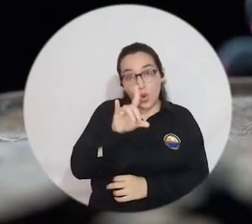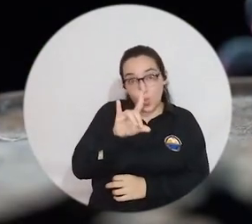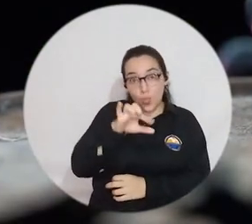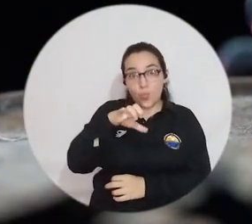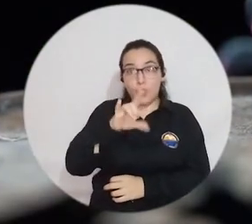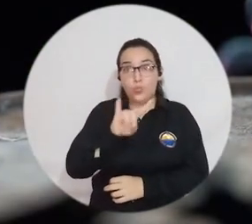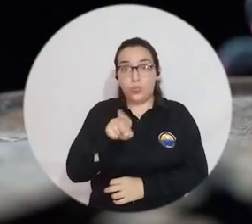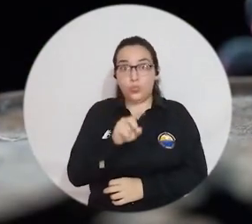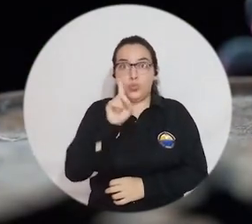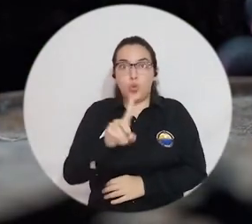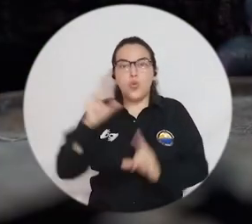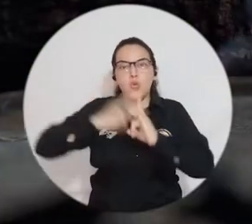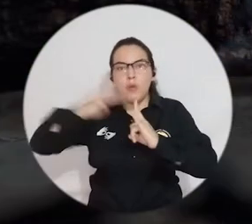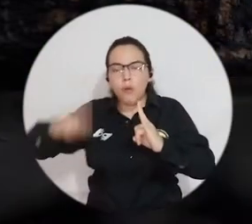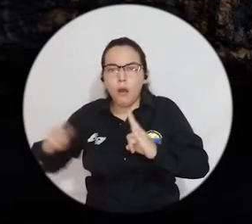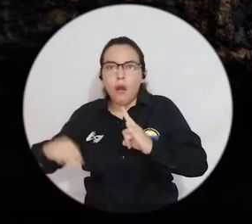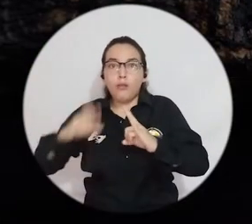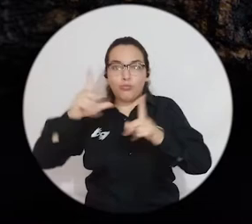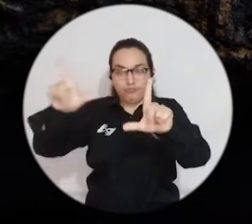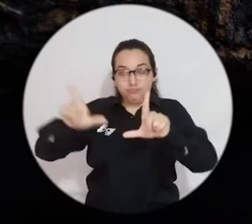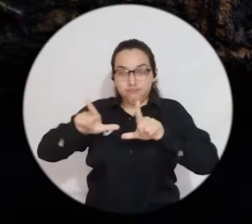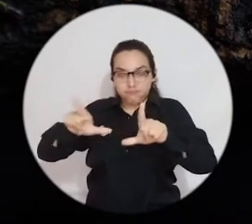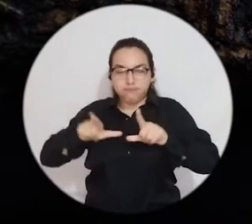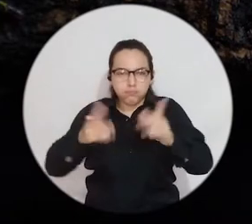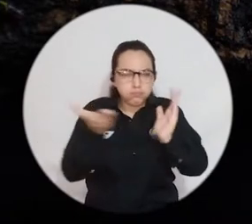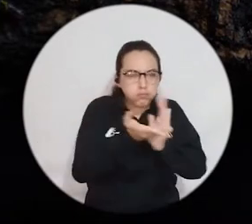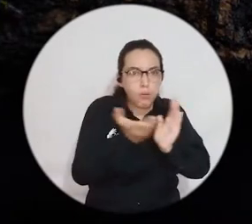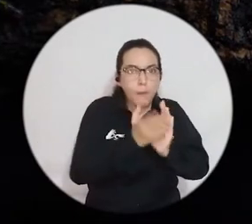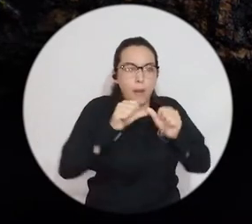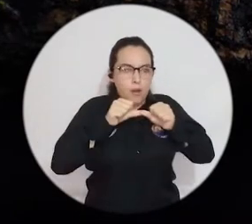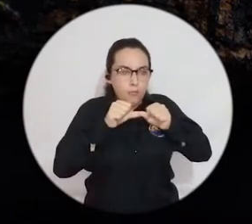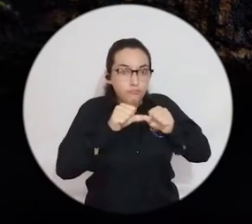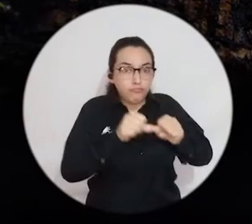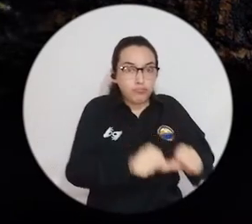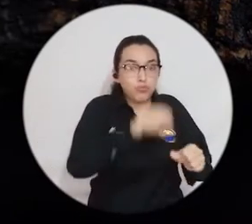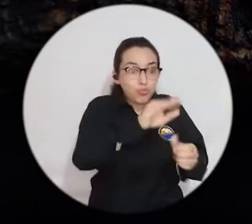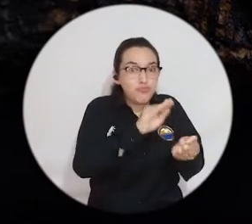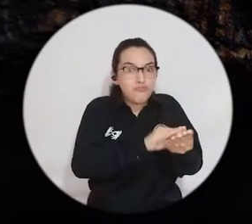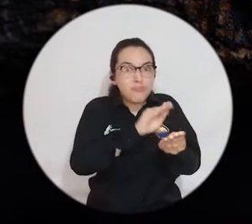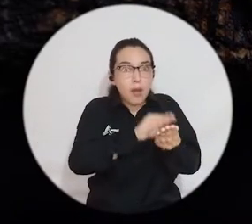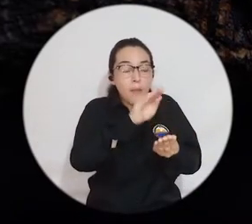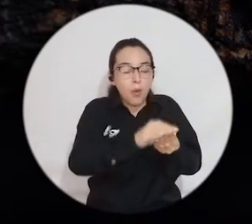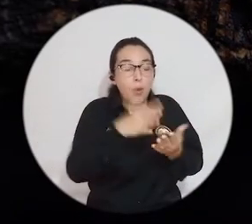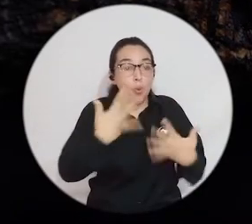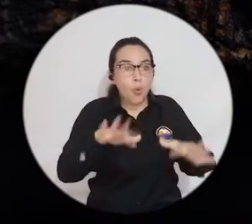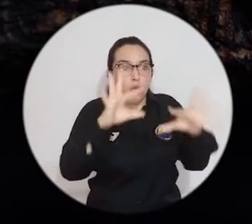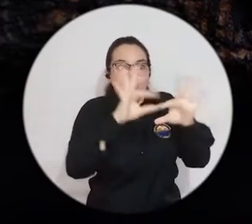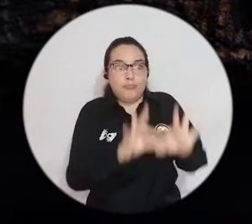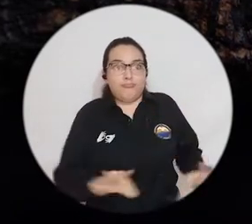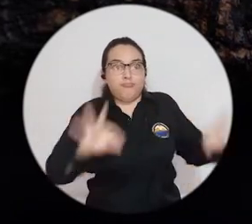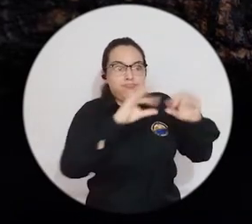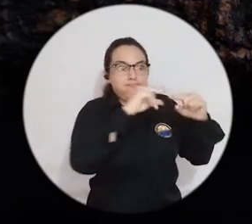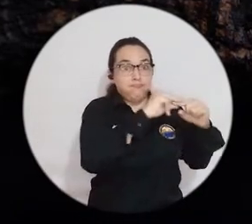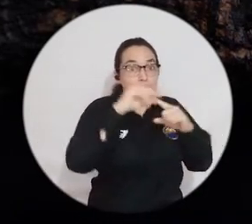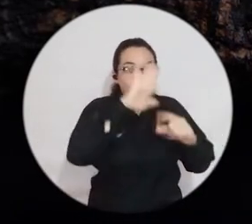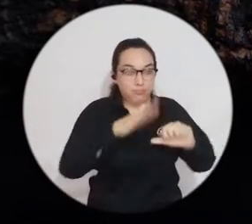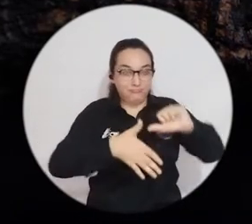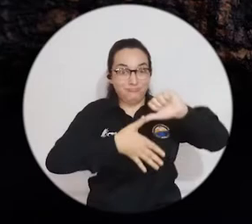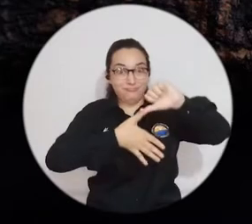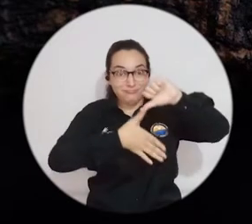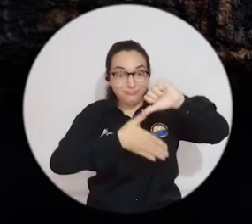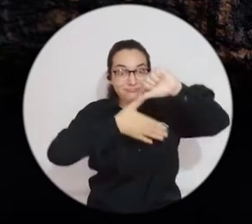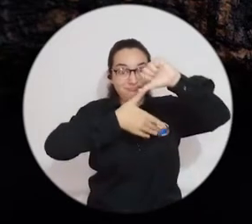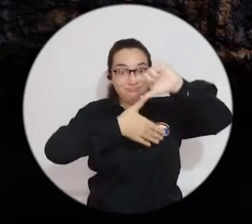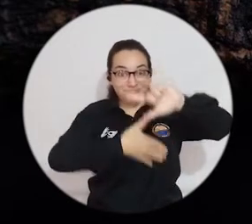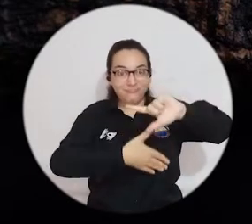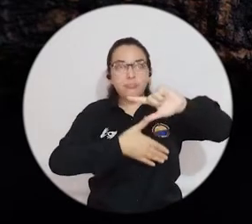la Universidad del Magdalena con un grupo de investigadores y egresados para preservar este género de anfibios que son considerados las joyas del centro